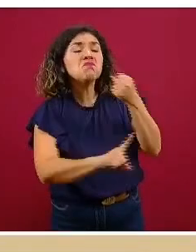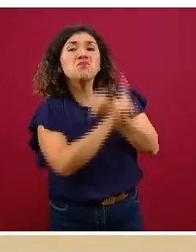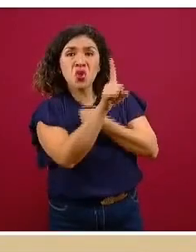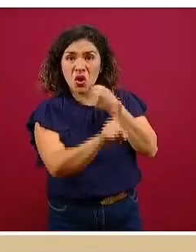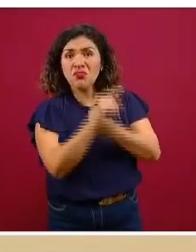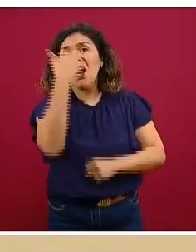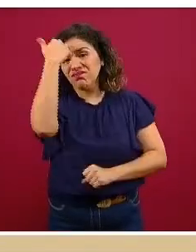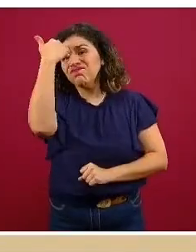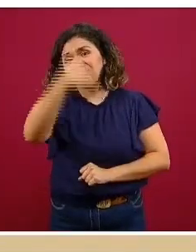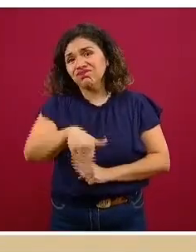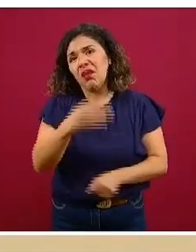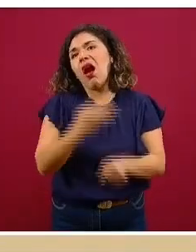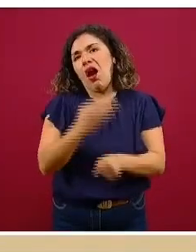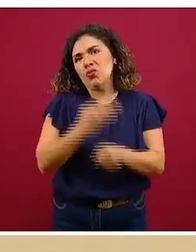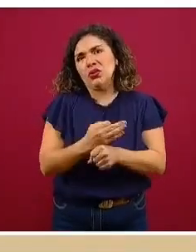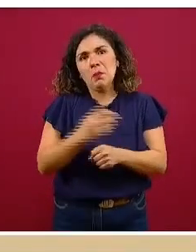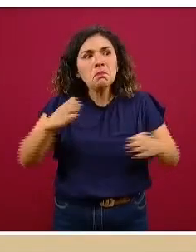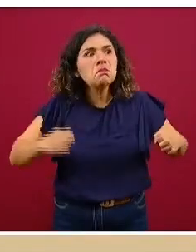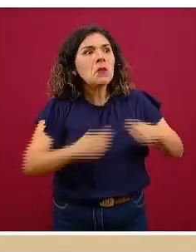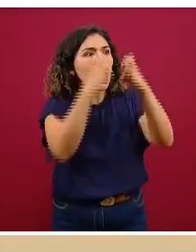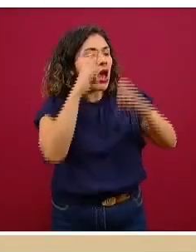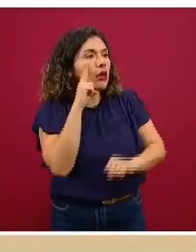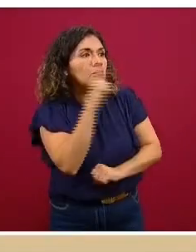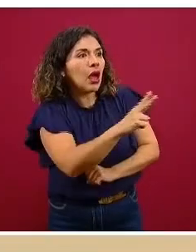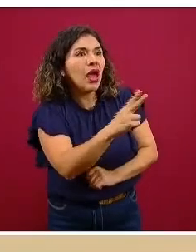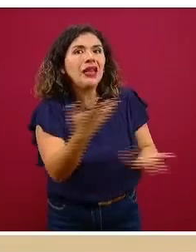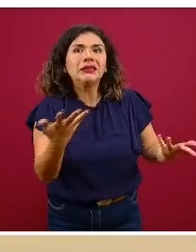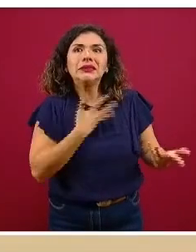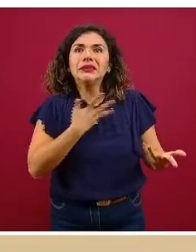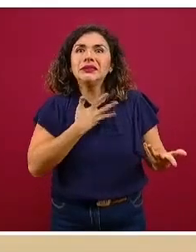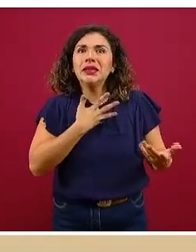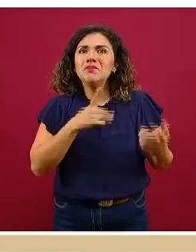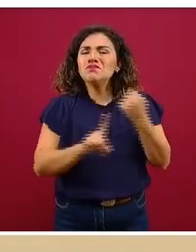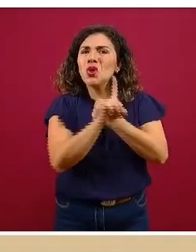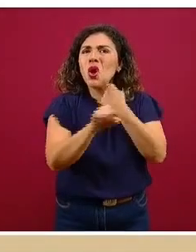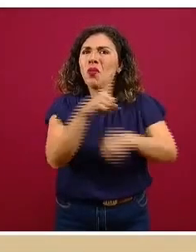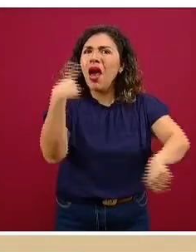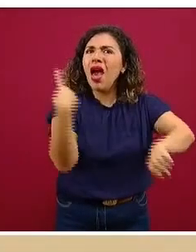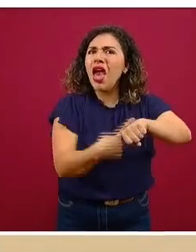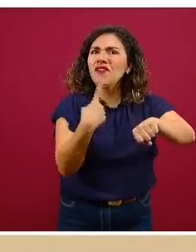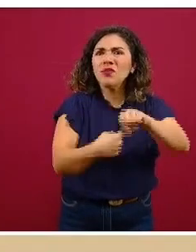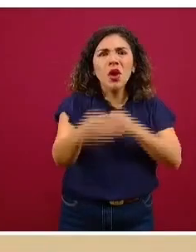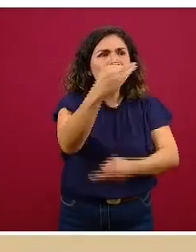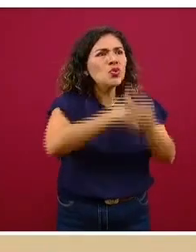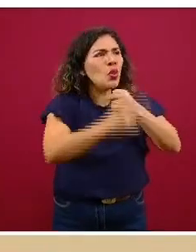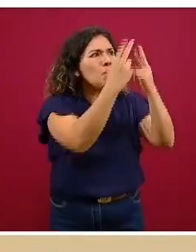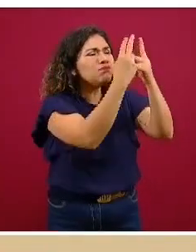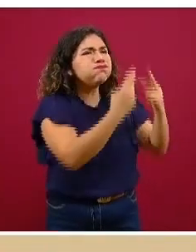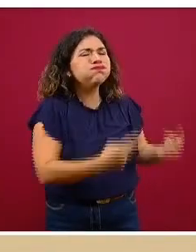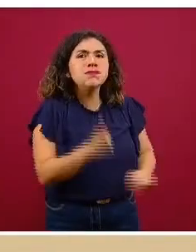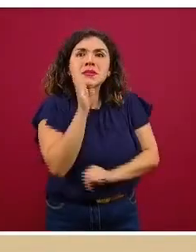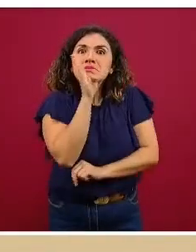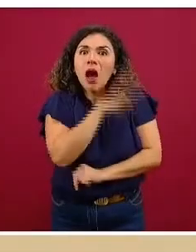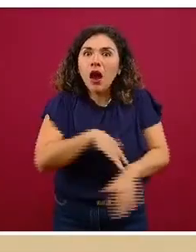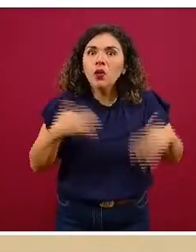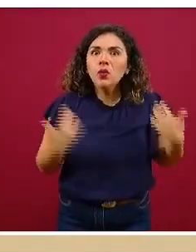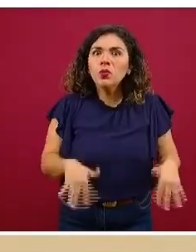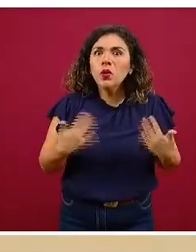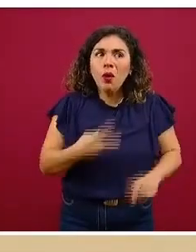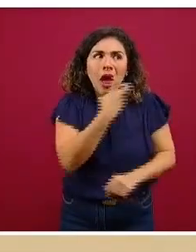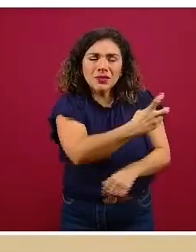repito, en este caso, pues es un evento que es perturbador hacia todos y que ha amenazado de alguna forma